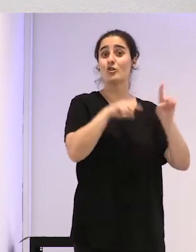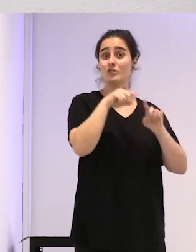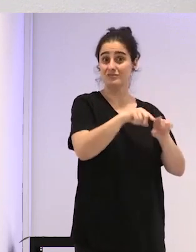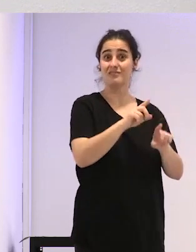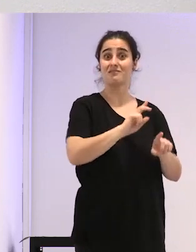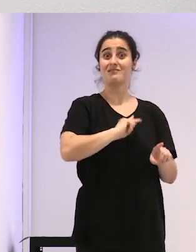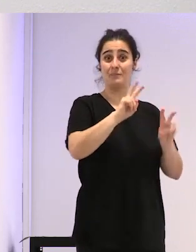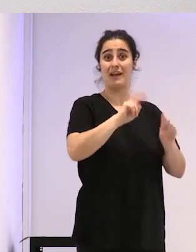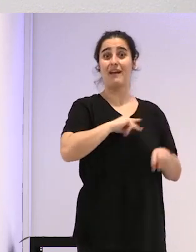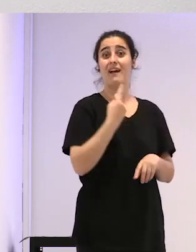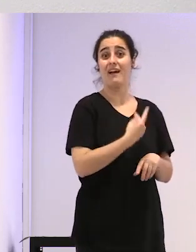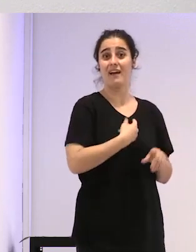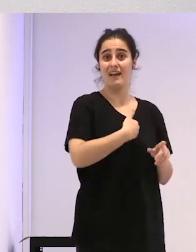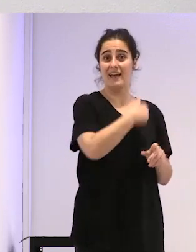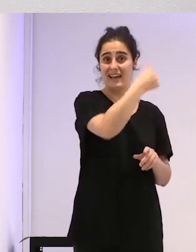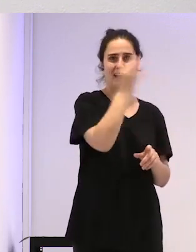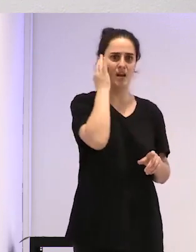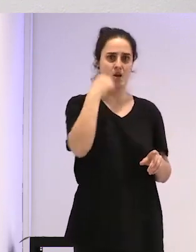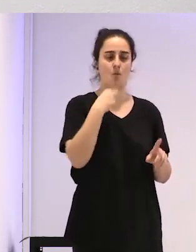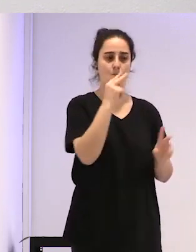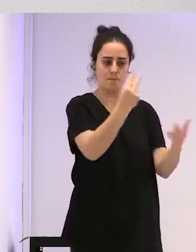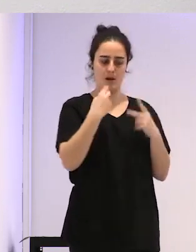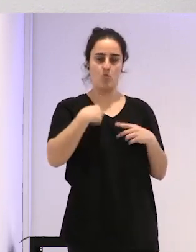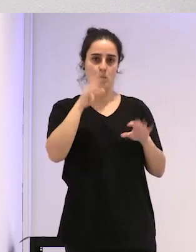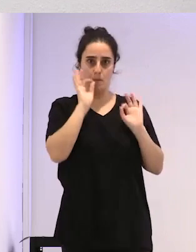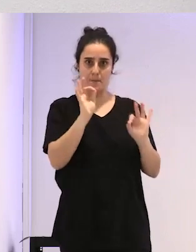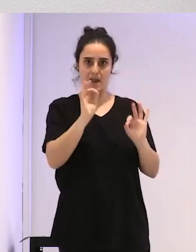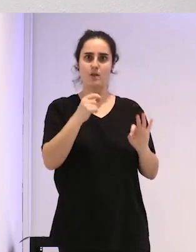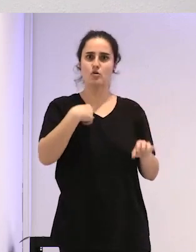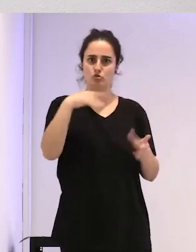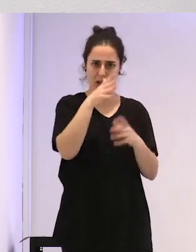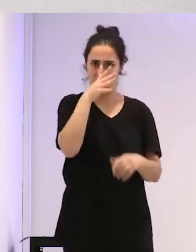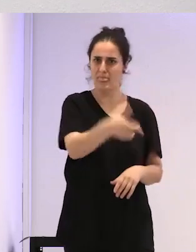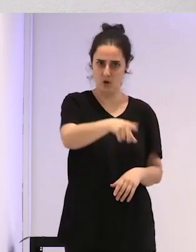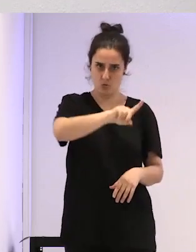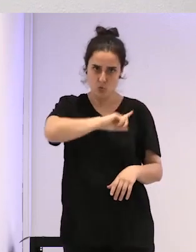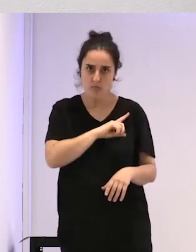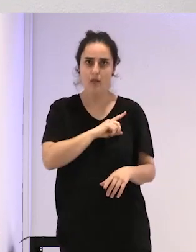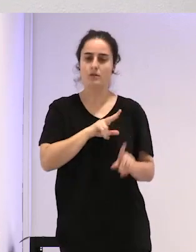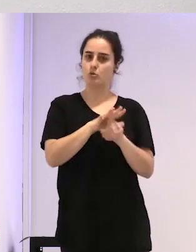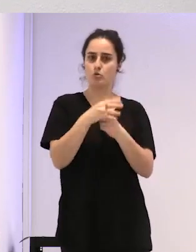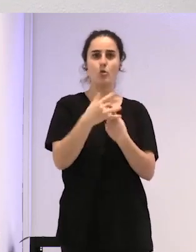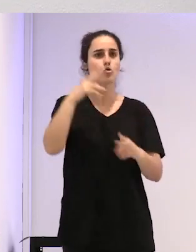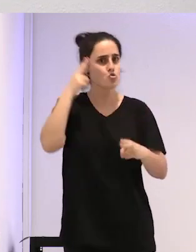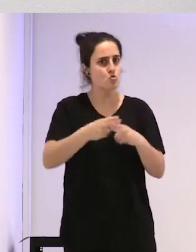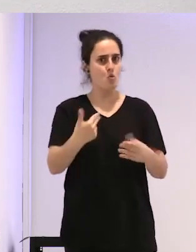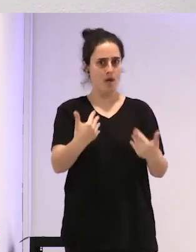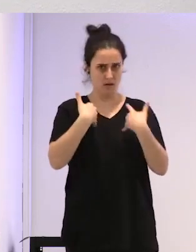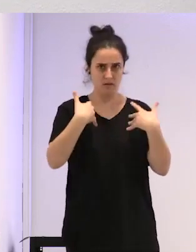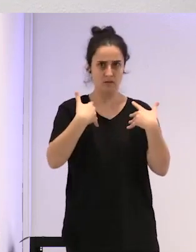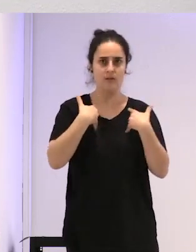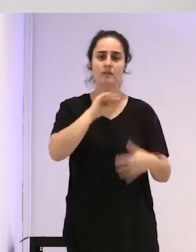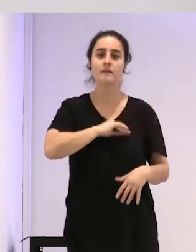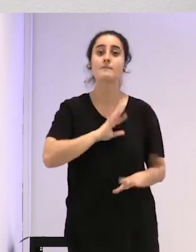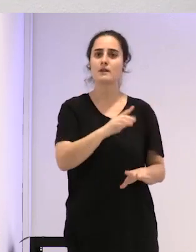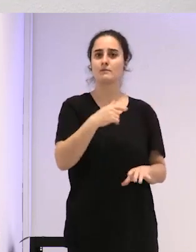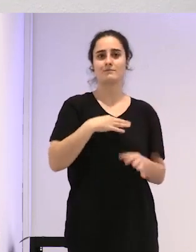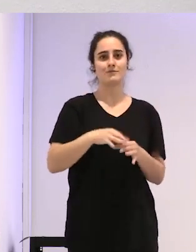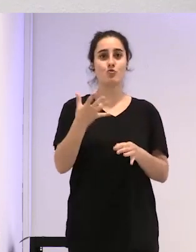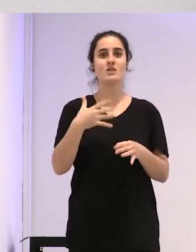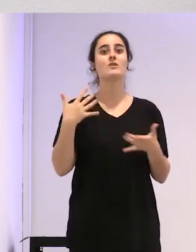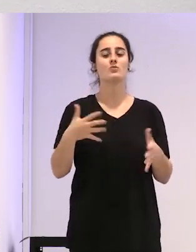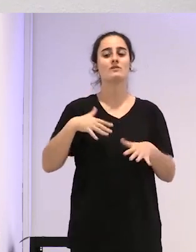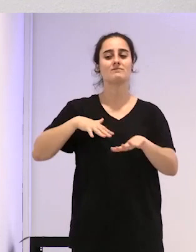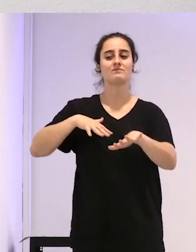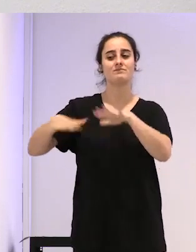pero bueno, fuimos, tuve denuncias, hubo sus situaciones duras, pero por suerte siempre tuve al lado al